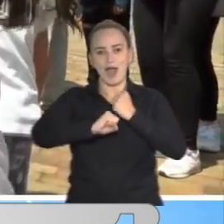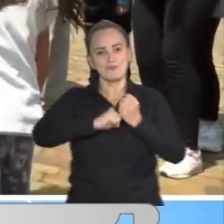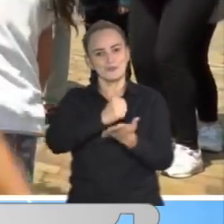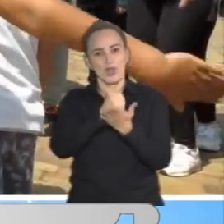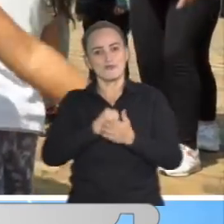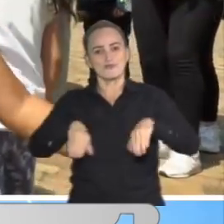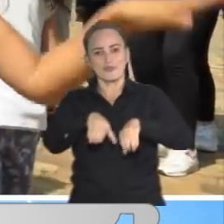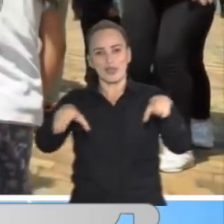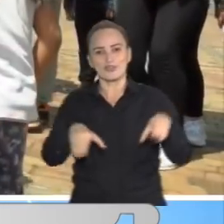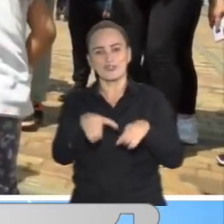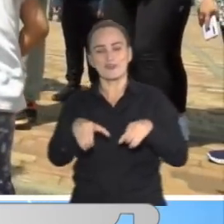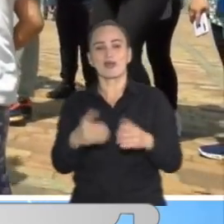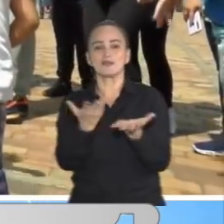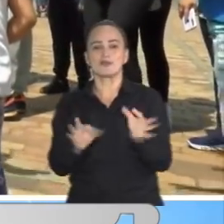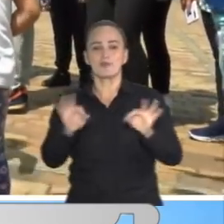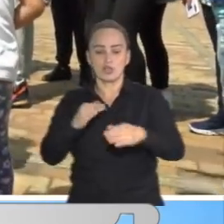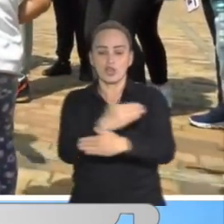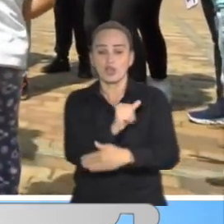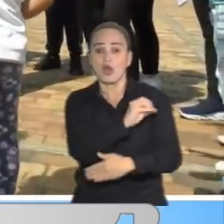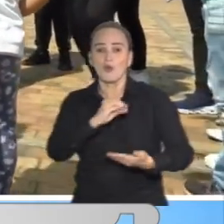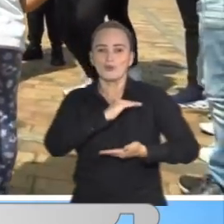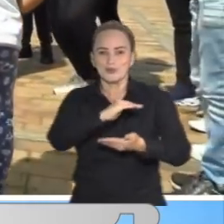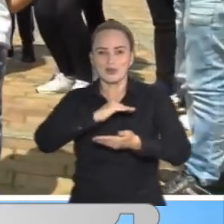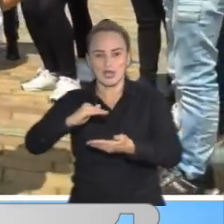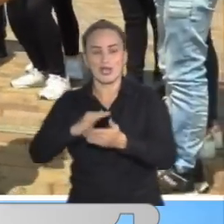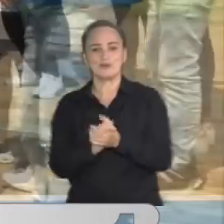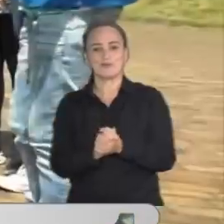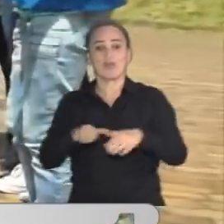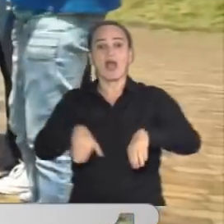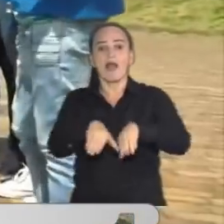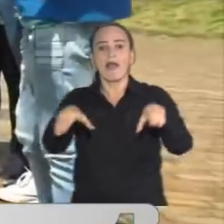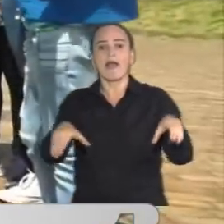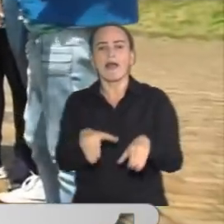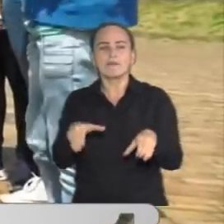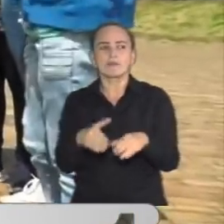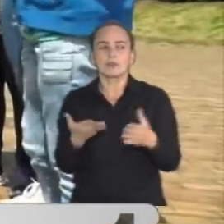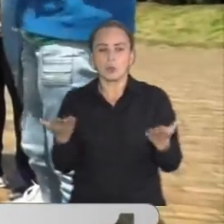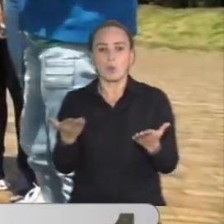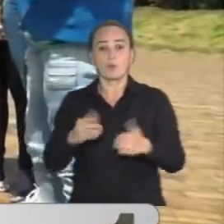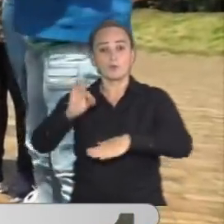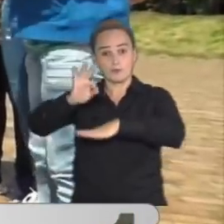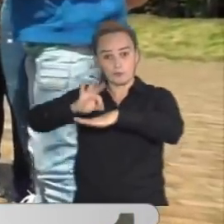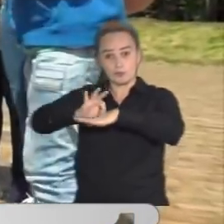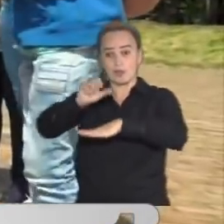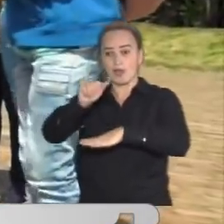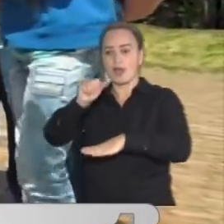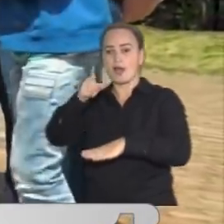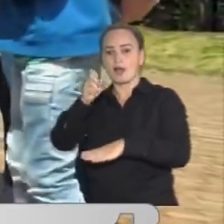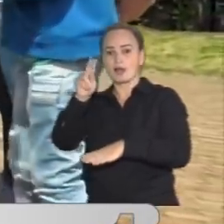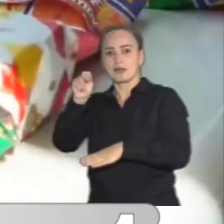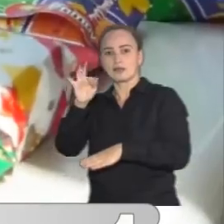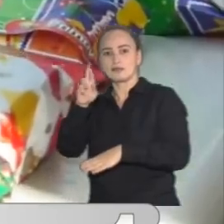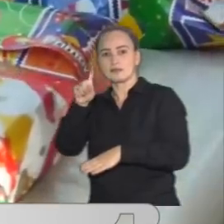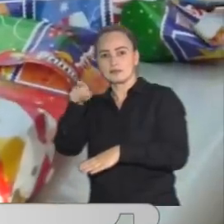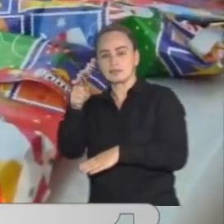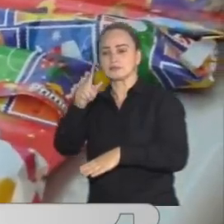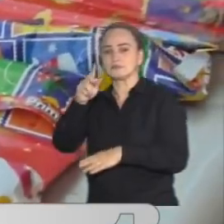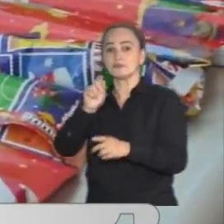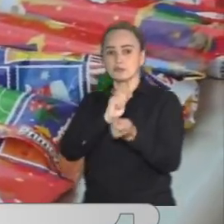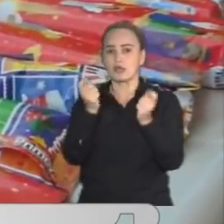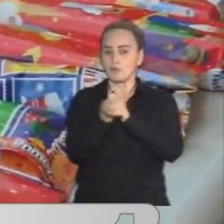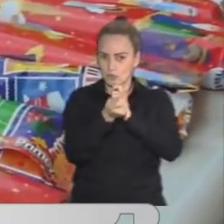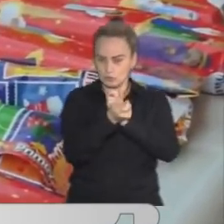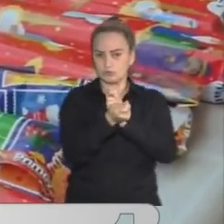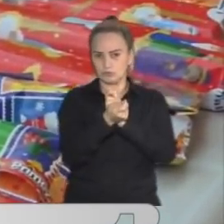nuestra actividad para poder hacer la entrega de regalos. La actividad como tal la desarrolla la Fundación Agentes de Transformación. No lo estamos haciendo